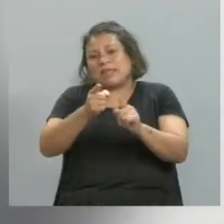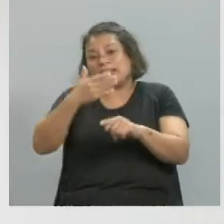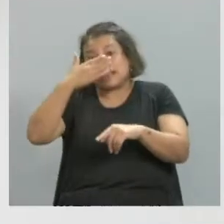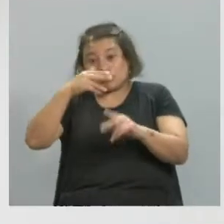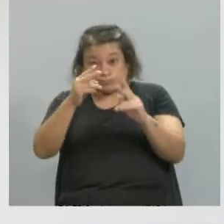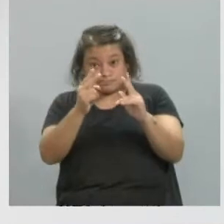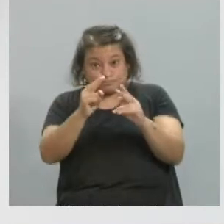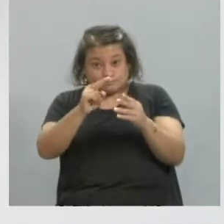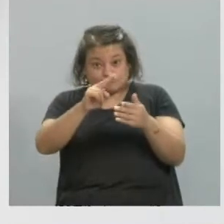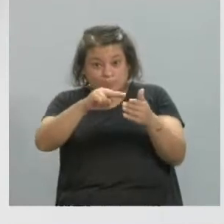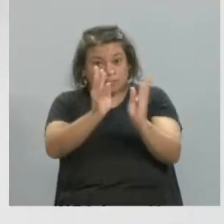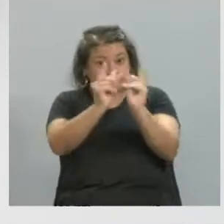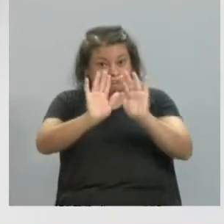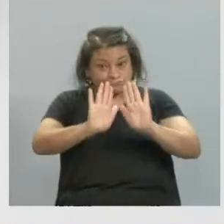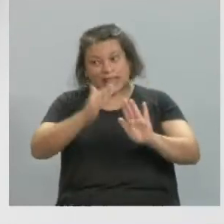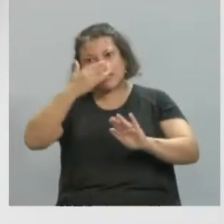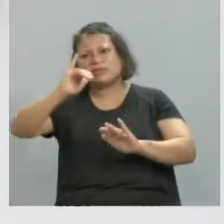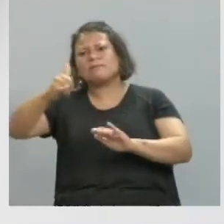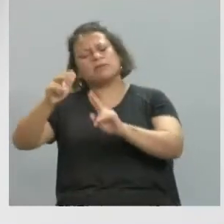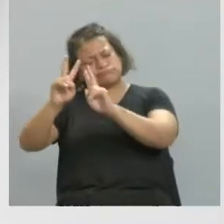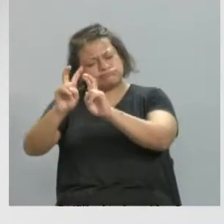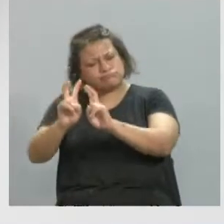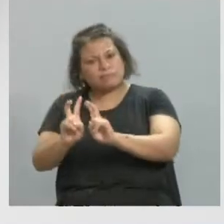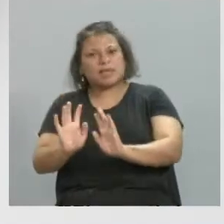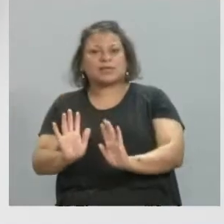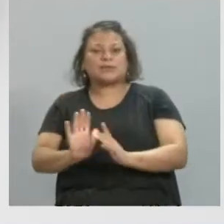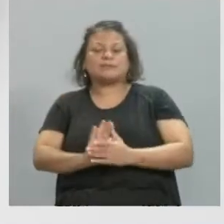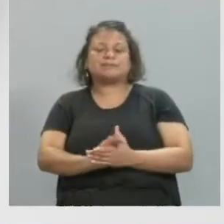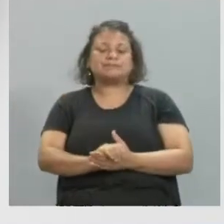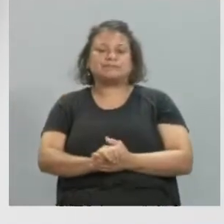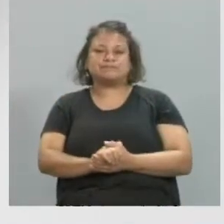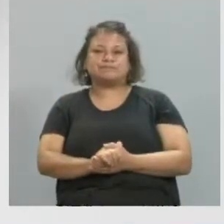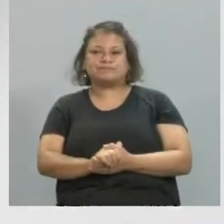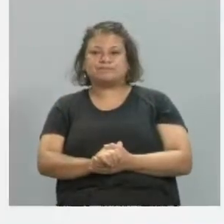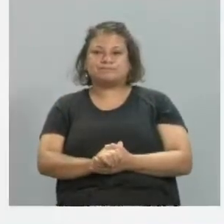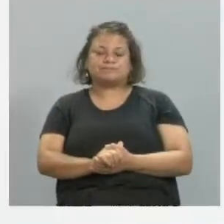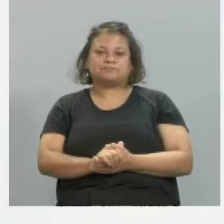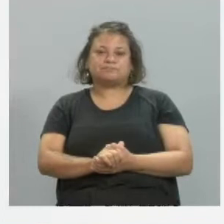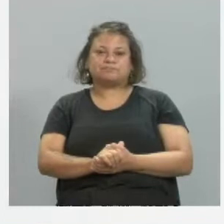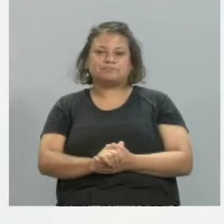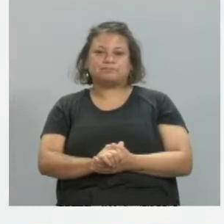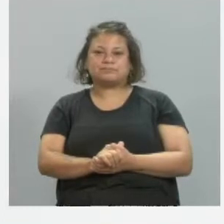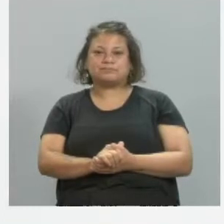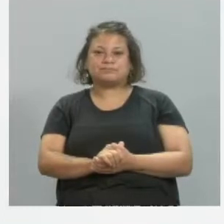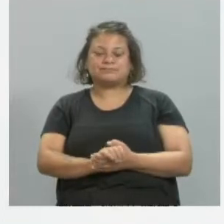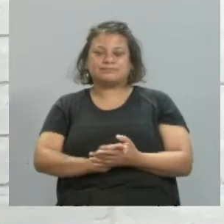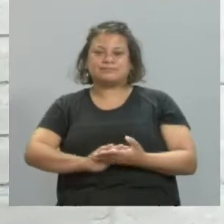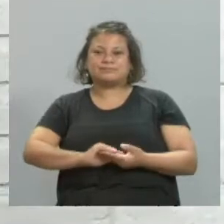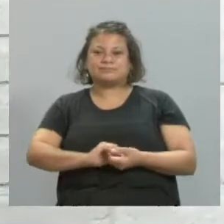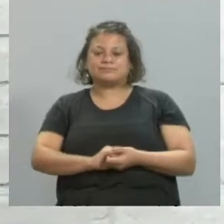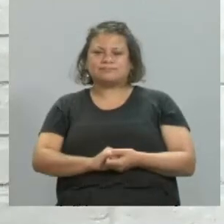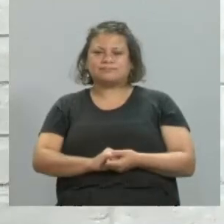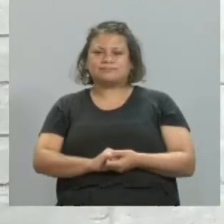¿no? Como una obra de esta posa. pos. Sí, el pos también produce cierta investigación. Y has hecho